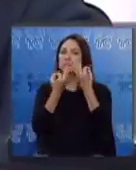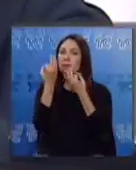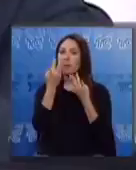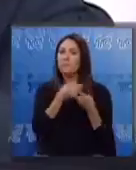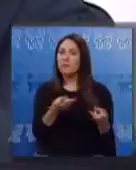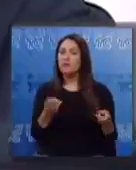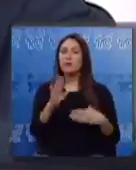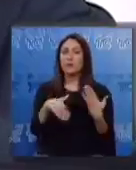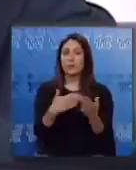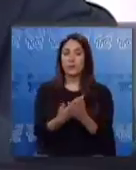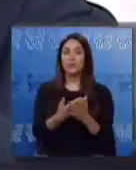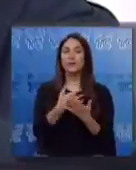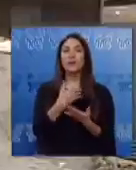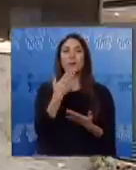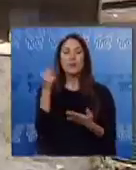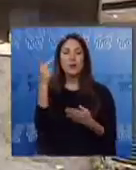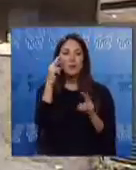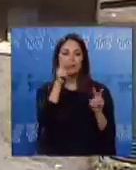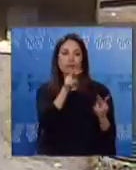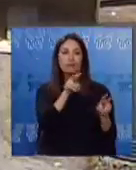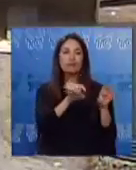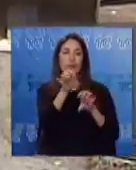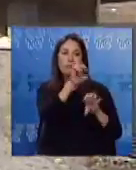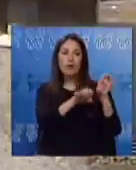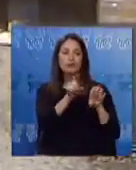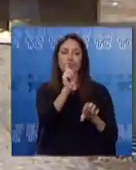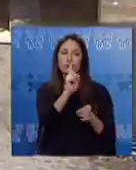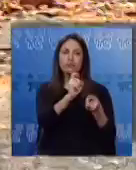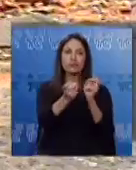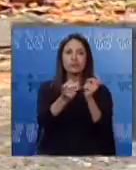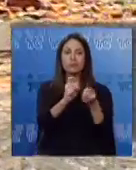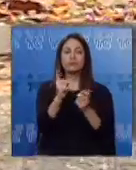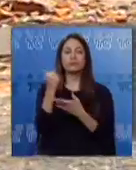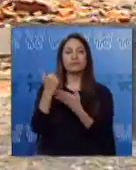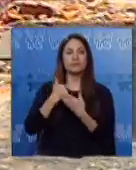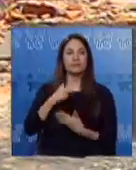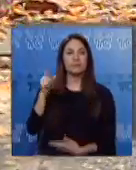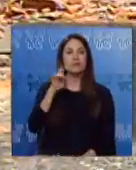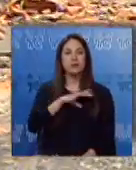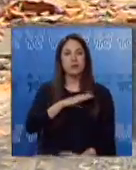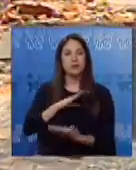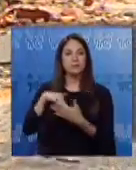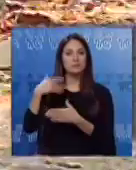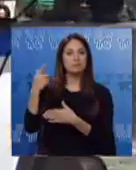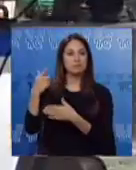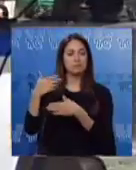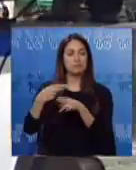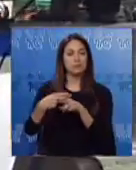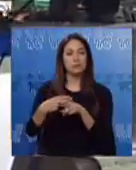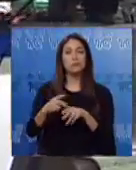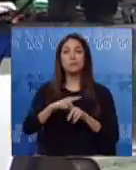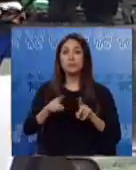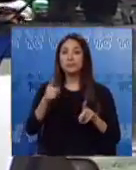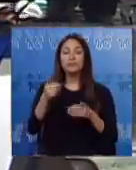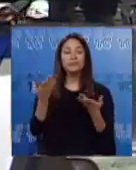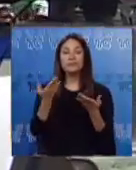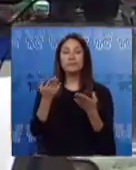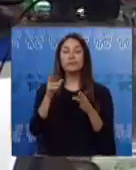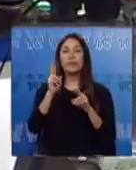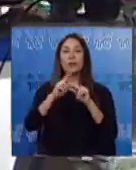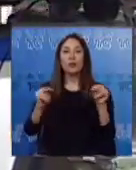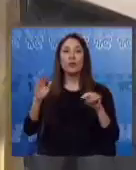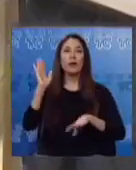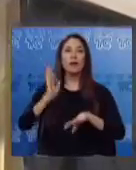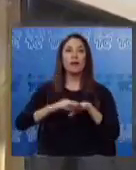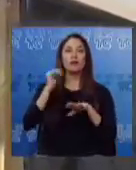ajustar lo que se deba ajustar. Aprender de países como Chile, que a través de las experiencias vividas en procesos de reconstrucción en desastres naturales,